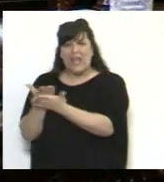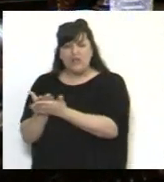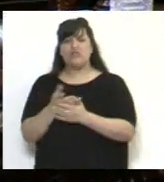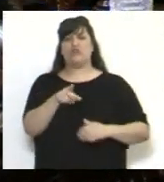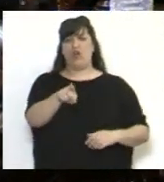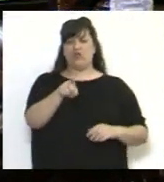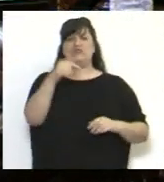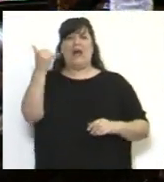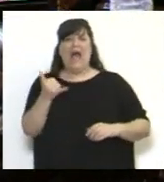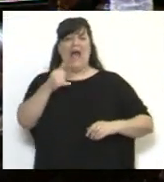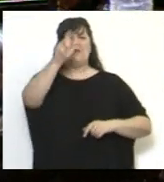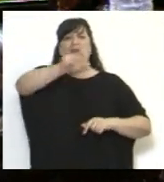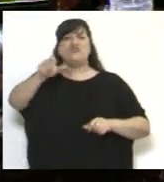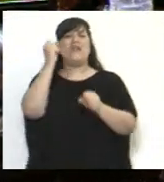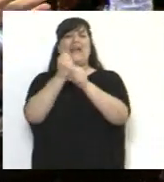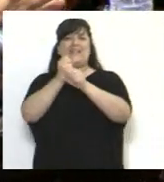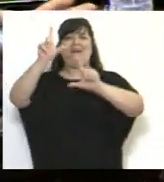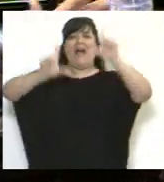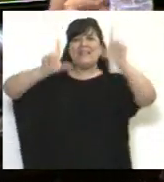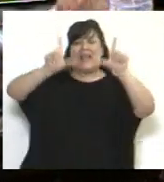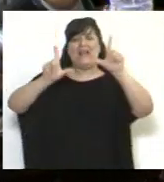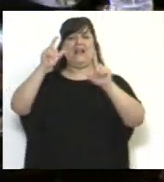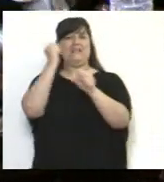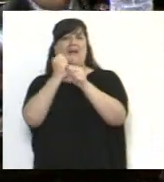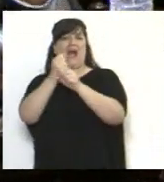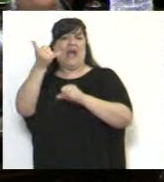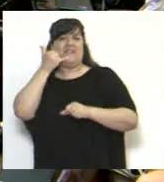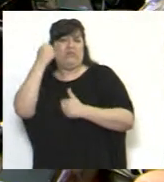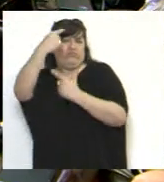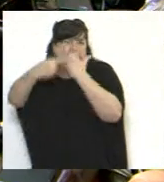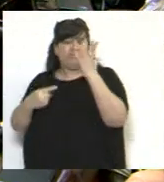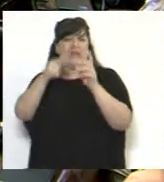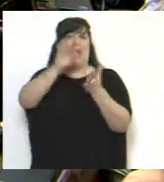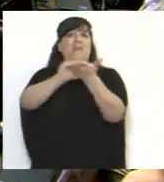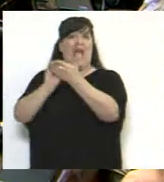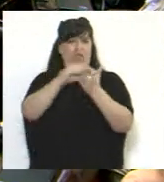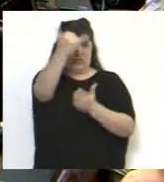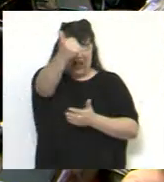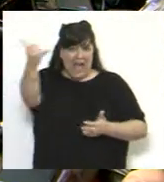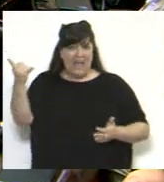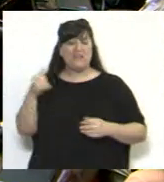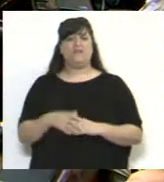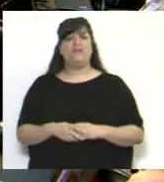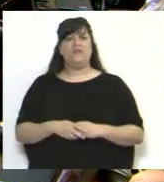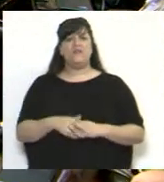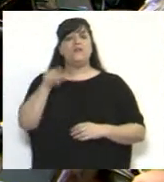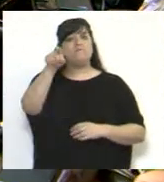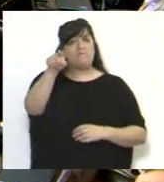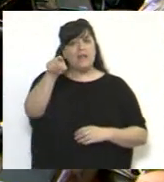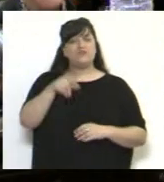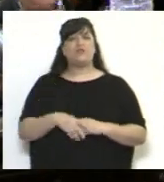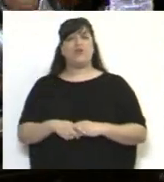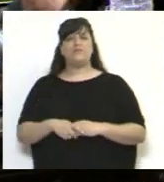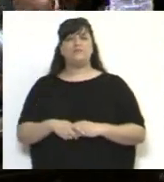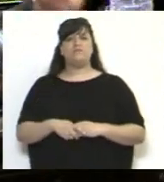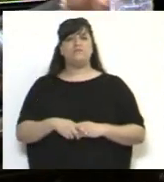compañeros telefónicos y los compañeros de televisión, que tiene que ver, contiene que ver